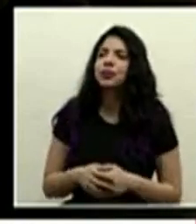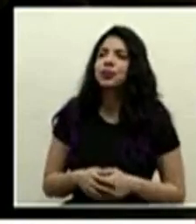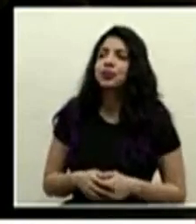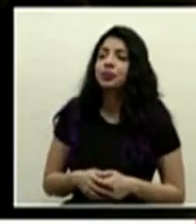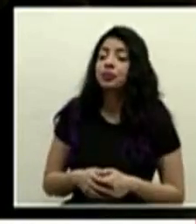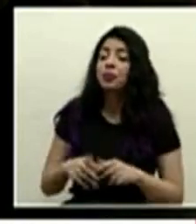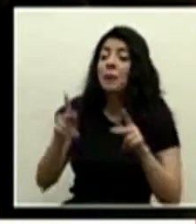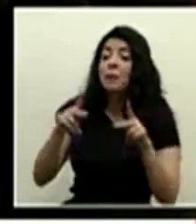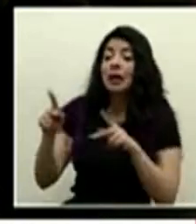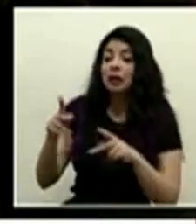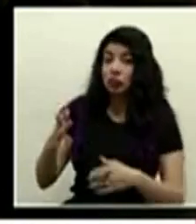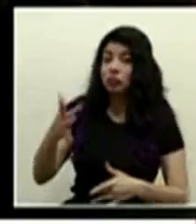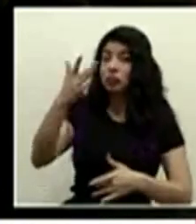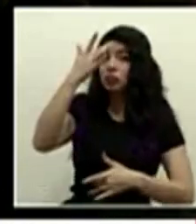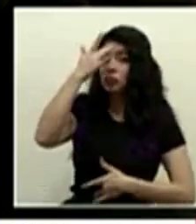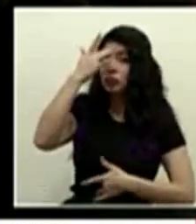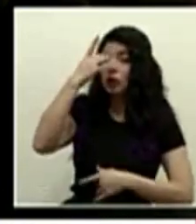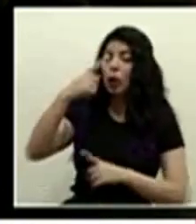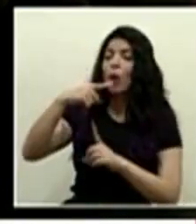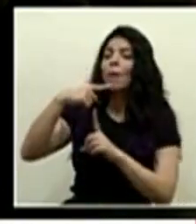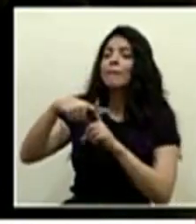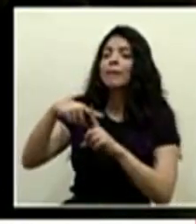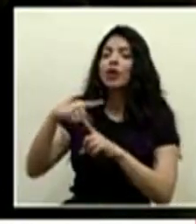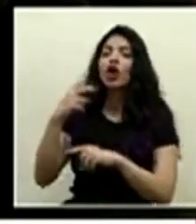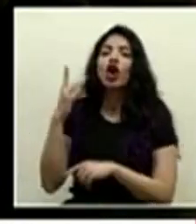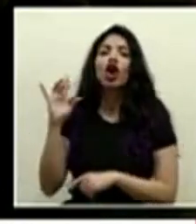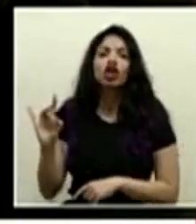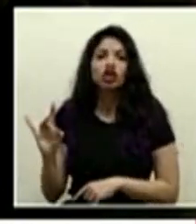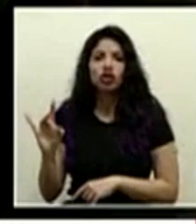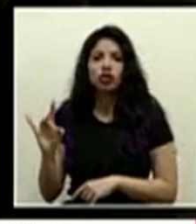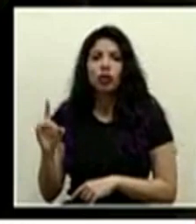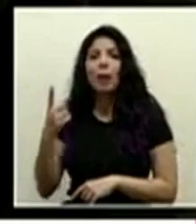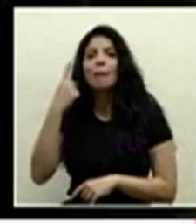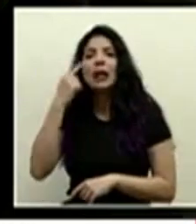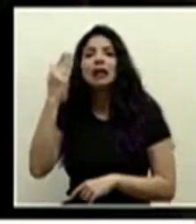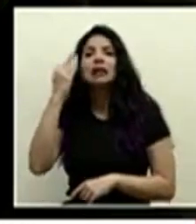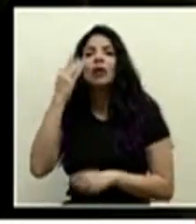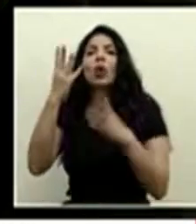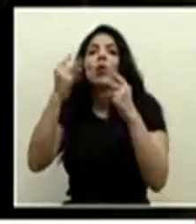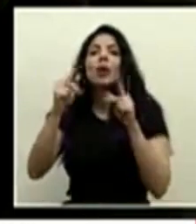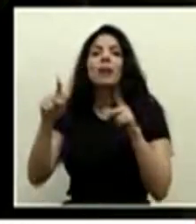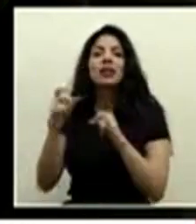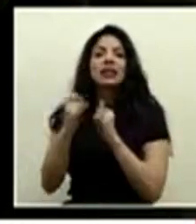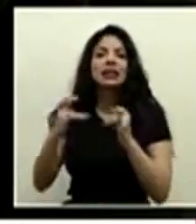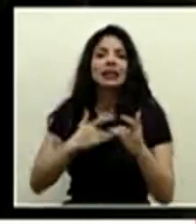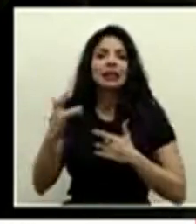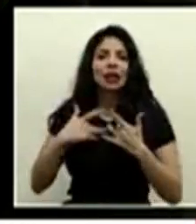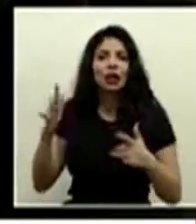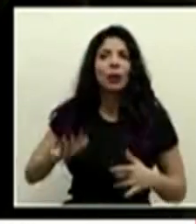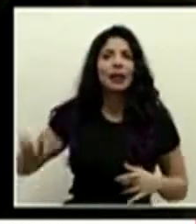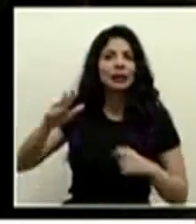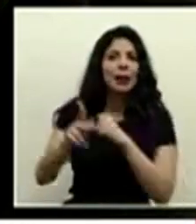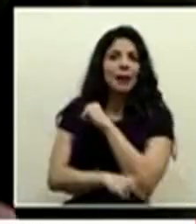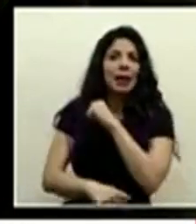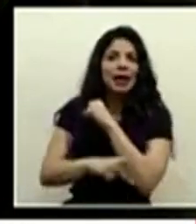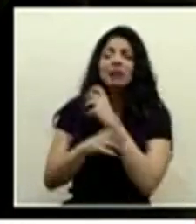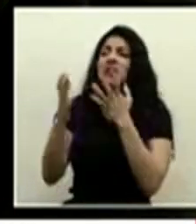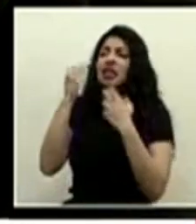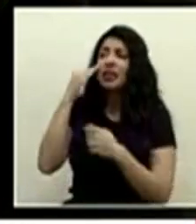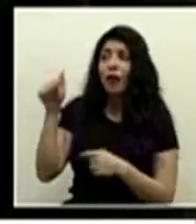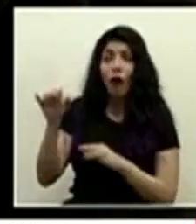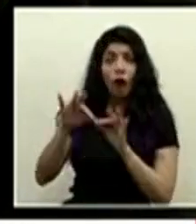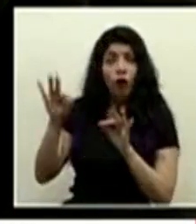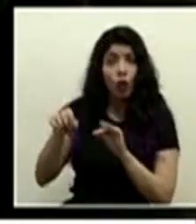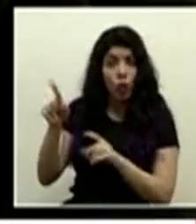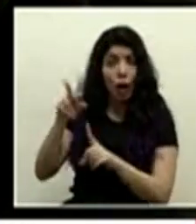casos activos y los multiplican por ocho para calcular la cantidad de personas asintomáticas en el país quisiera saber si esa